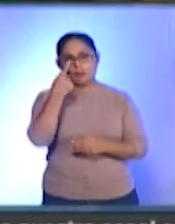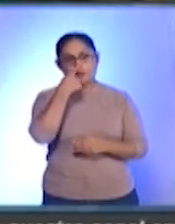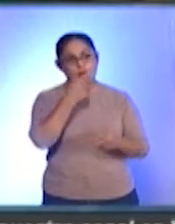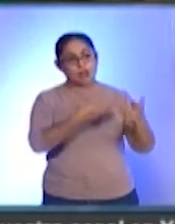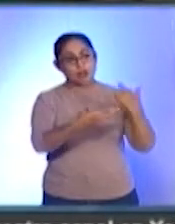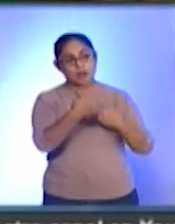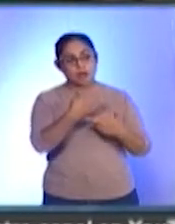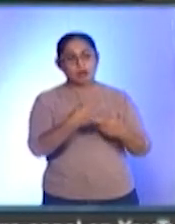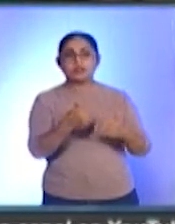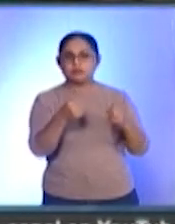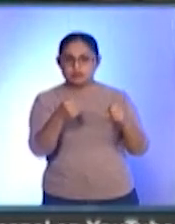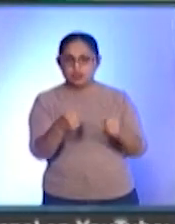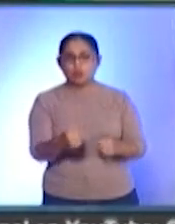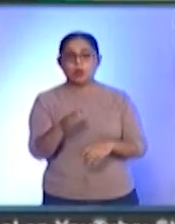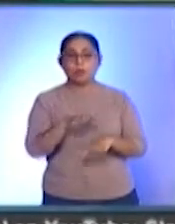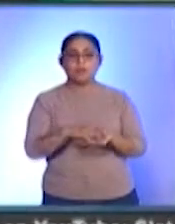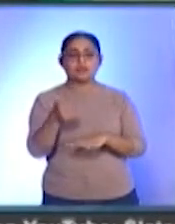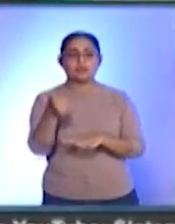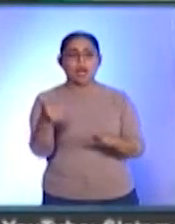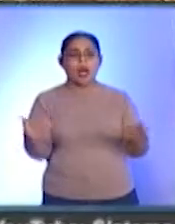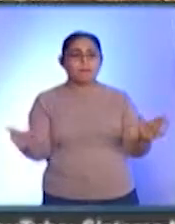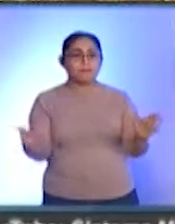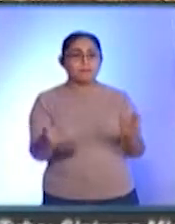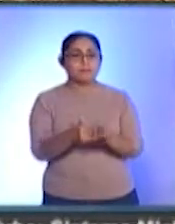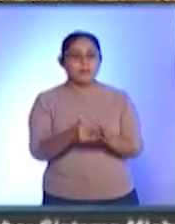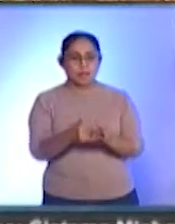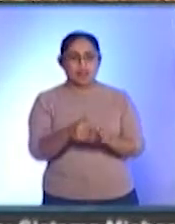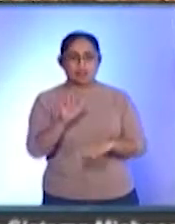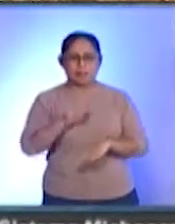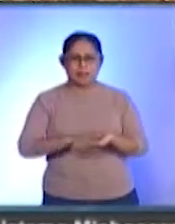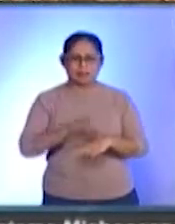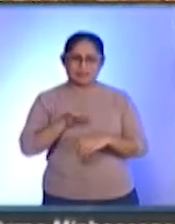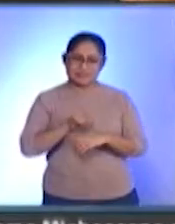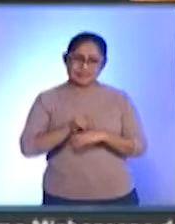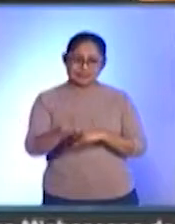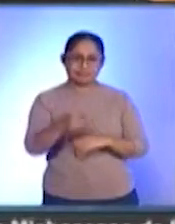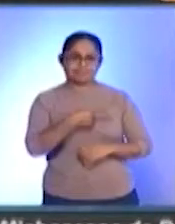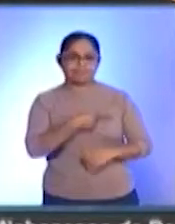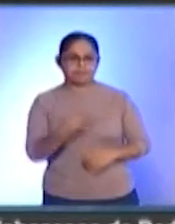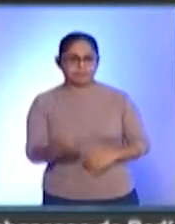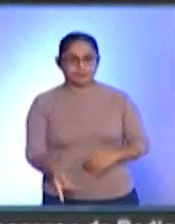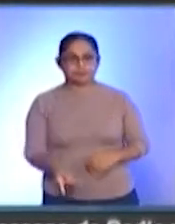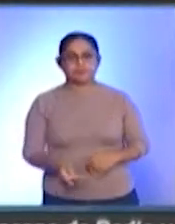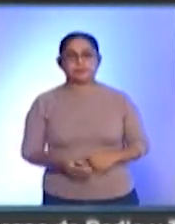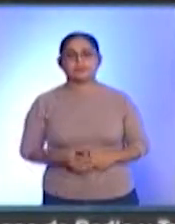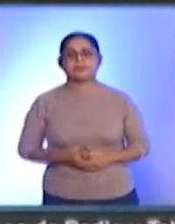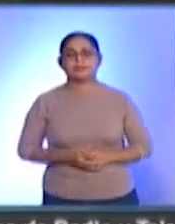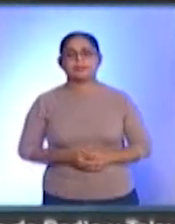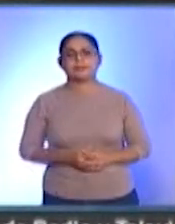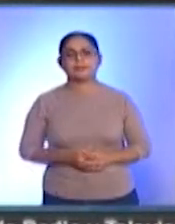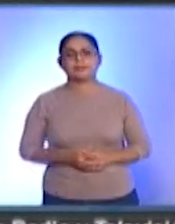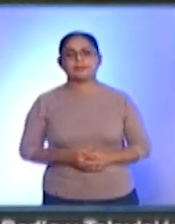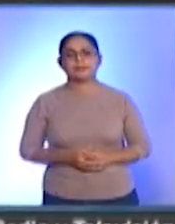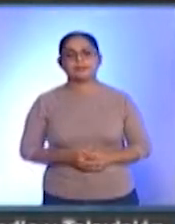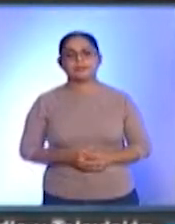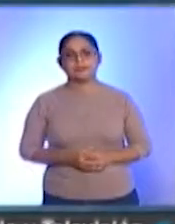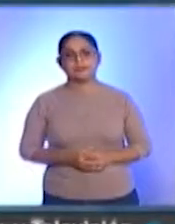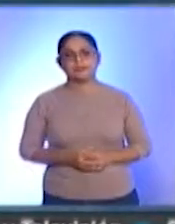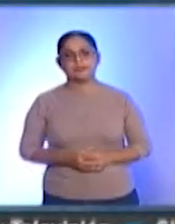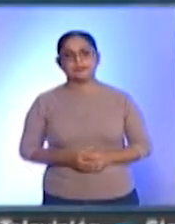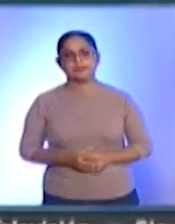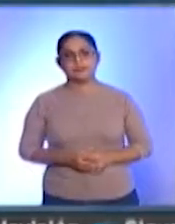seguro en más de 6.000 planteles de zonas de alta y muy alta marginación. Con información de Yesenia Magaña, SM Noticias.